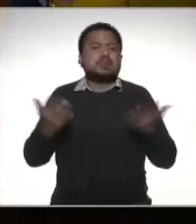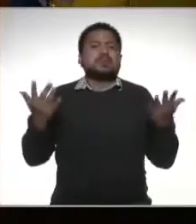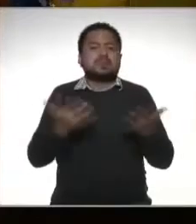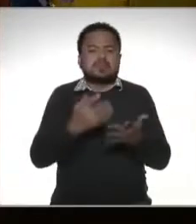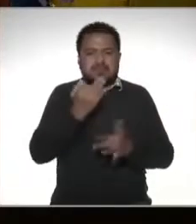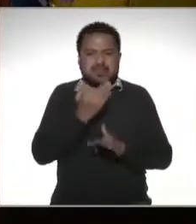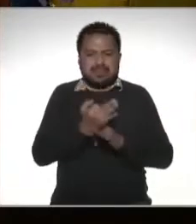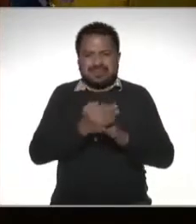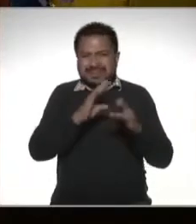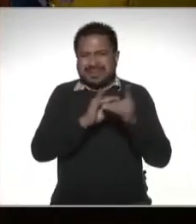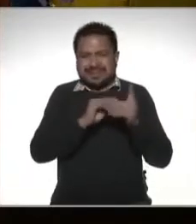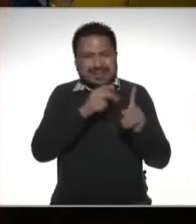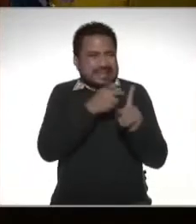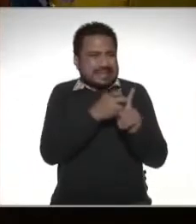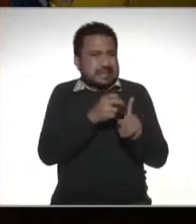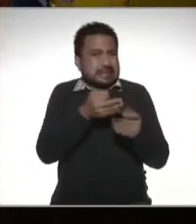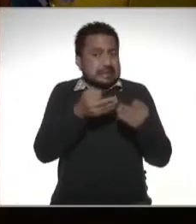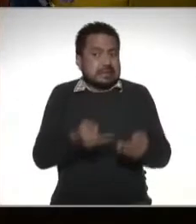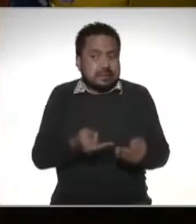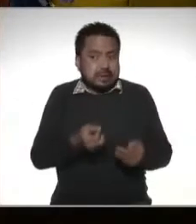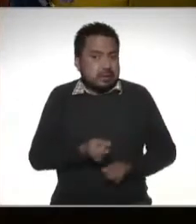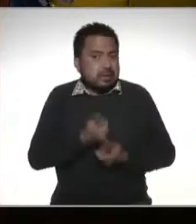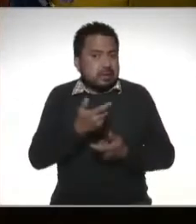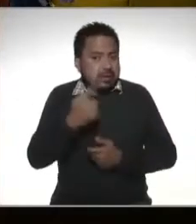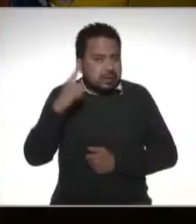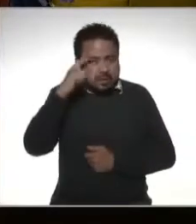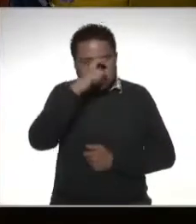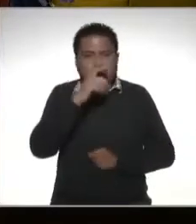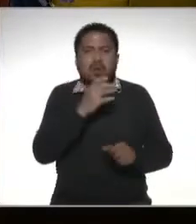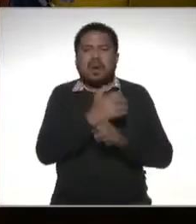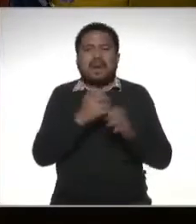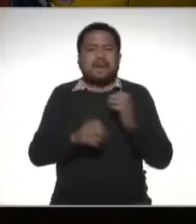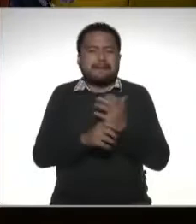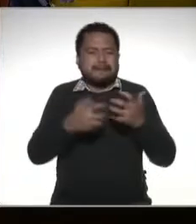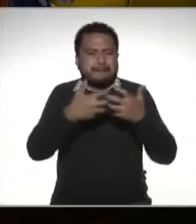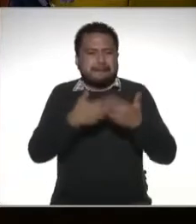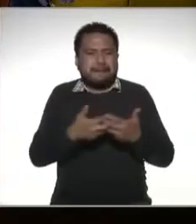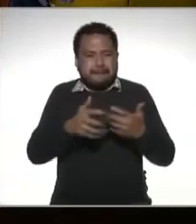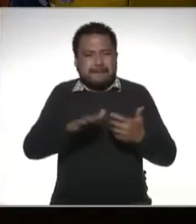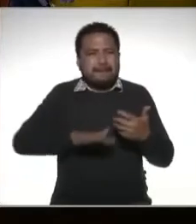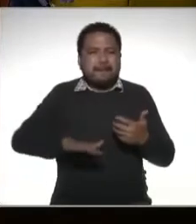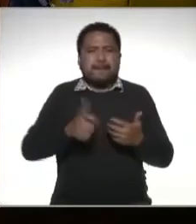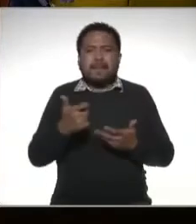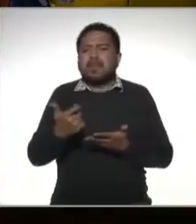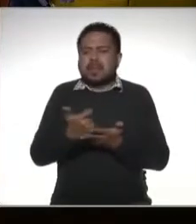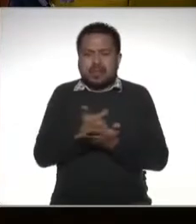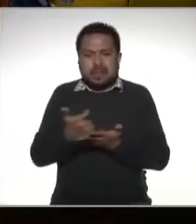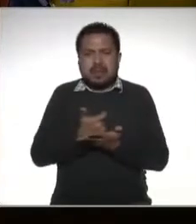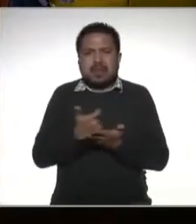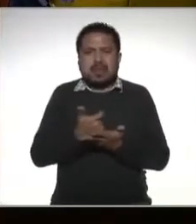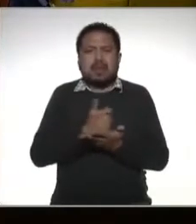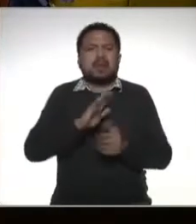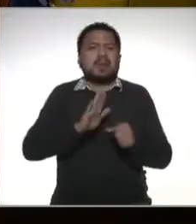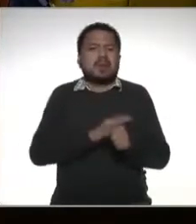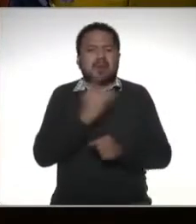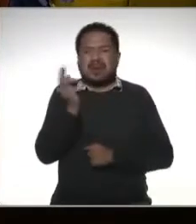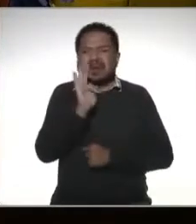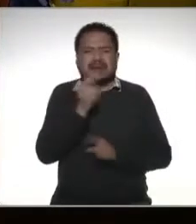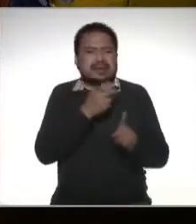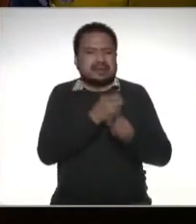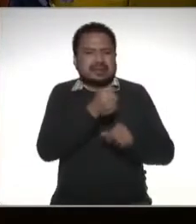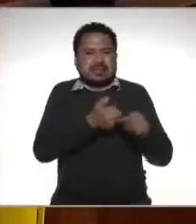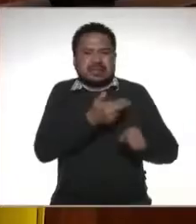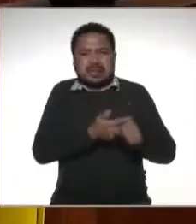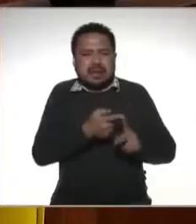afirmación en ese sentido se vuelve complejo hay muchas situaciones en las cuales las empresas manejan el cobro en efectivo a lo mejor por este modelo de